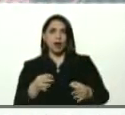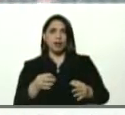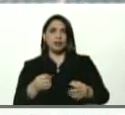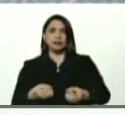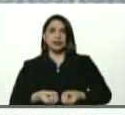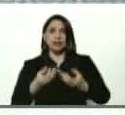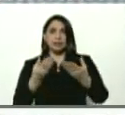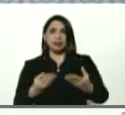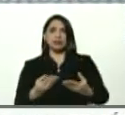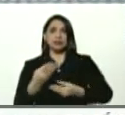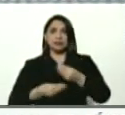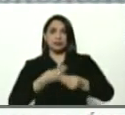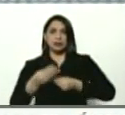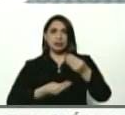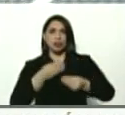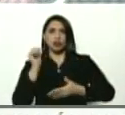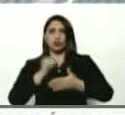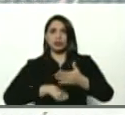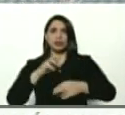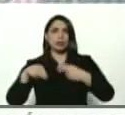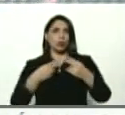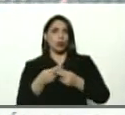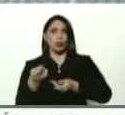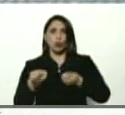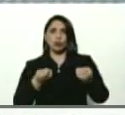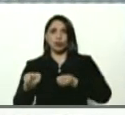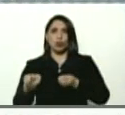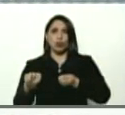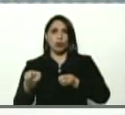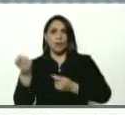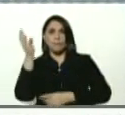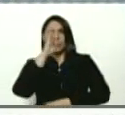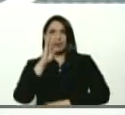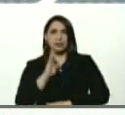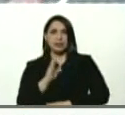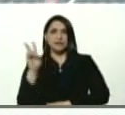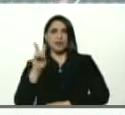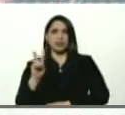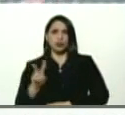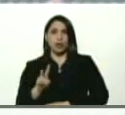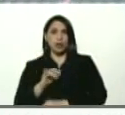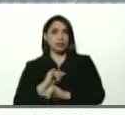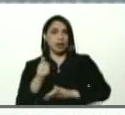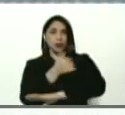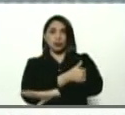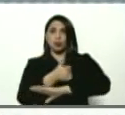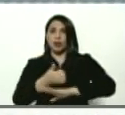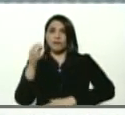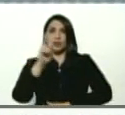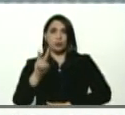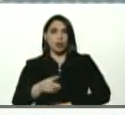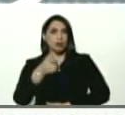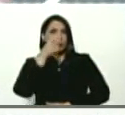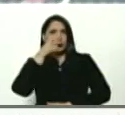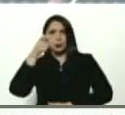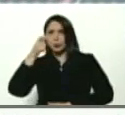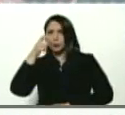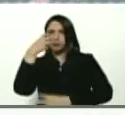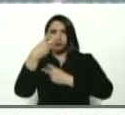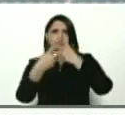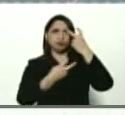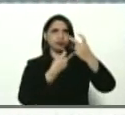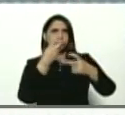por trochas entre Brasil y Venezuela. Ya allí las autoridades venezolanas, bueno, han